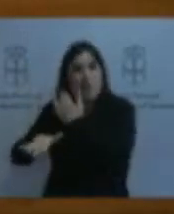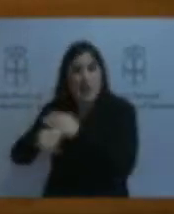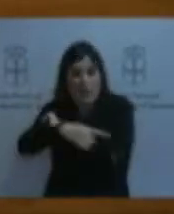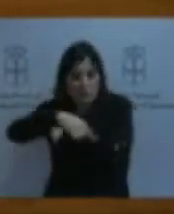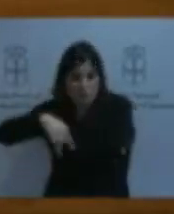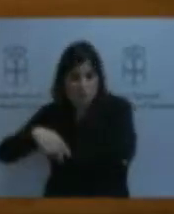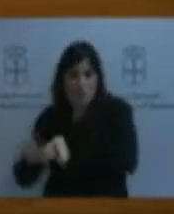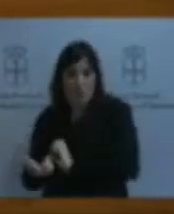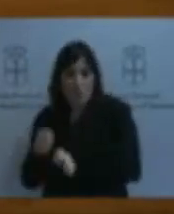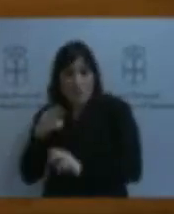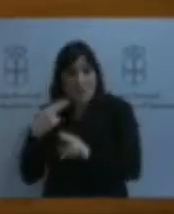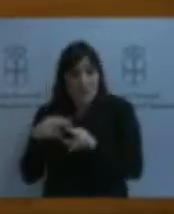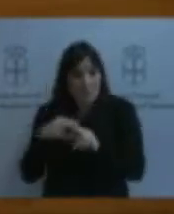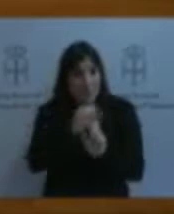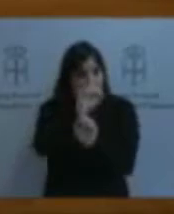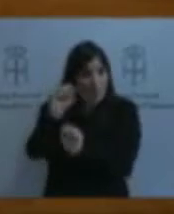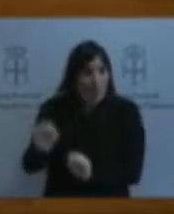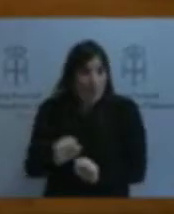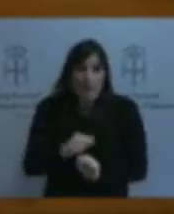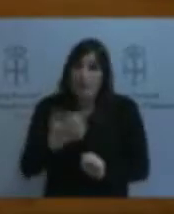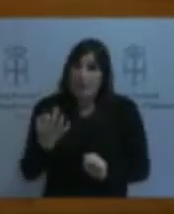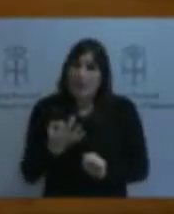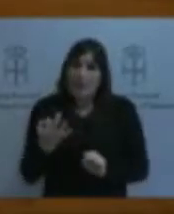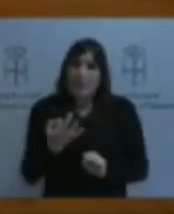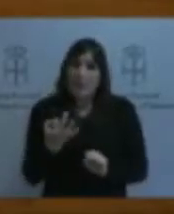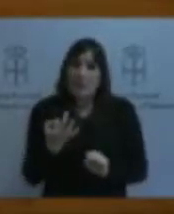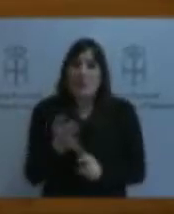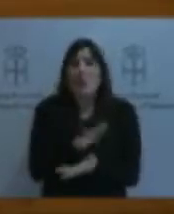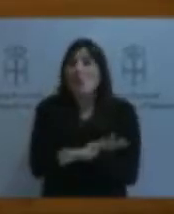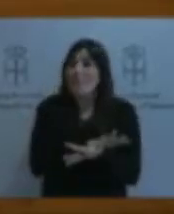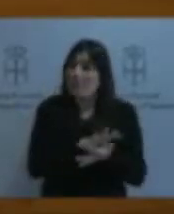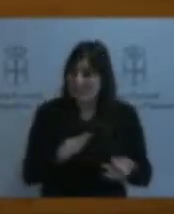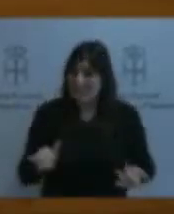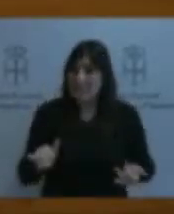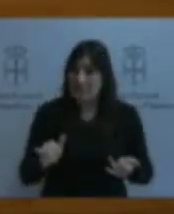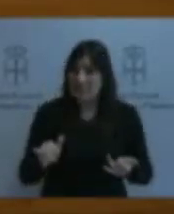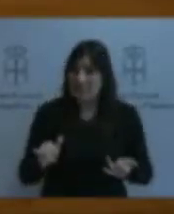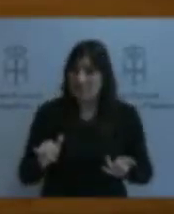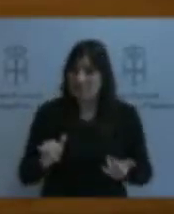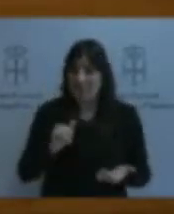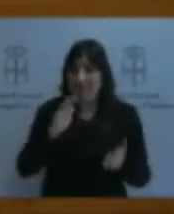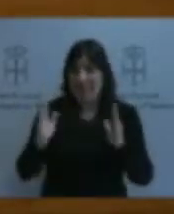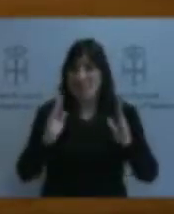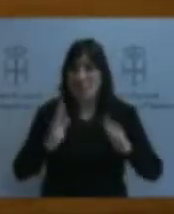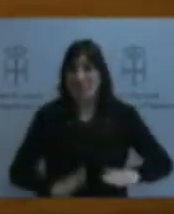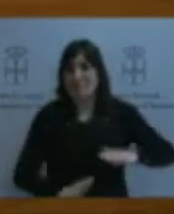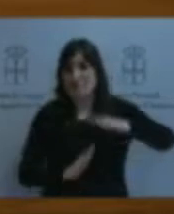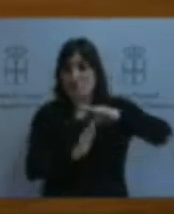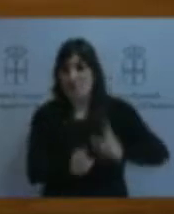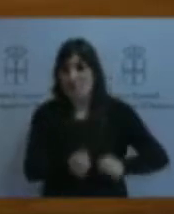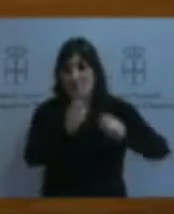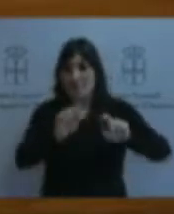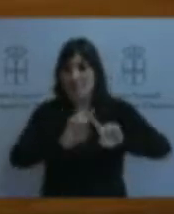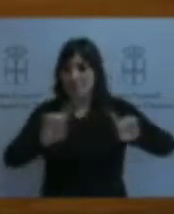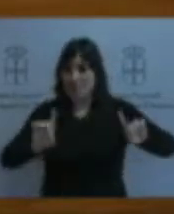deben de pasar por compensar también las paradas biológicas y regular que los mínimos de esos días de pesca, que